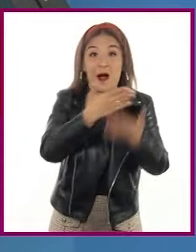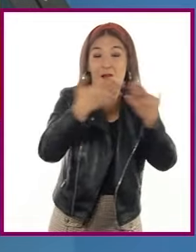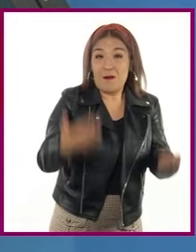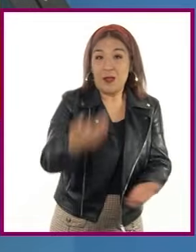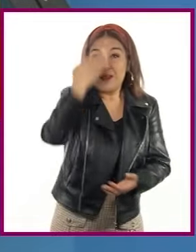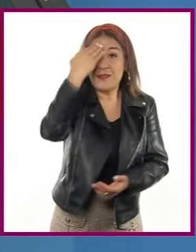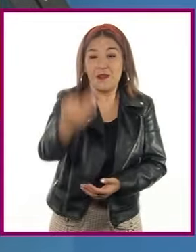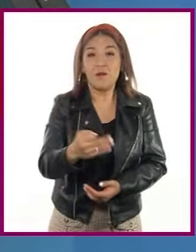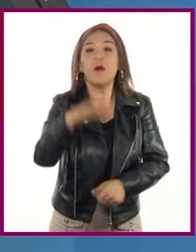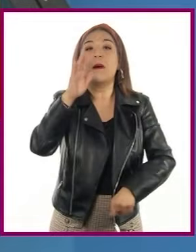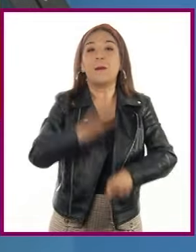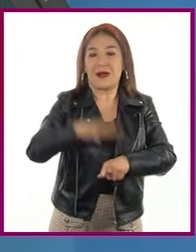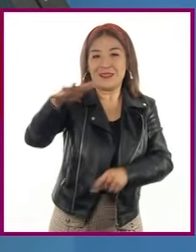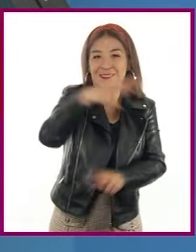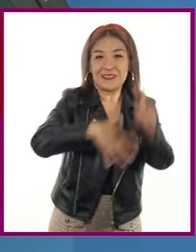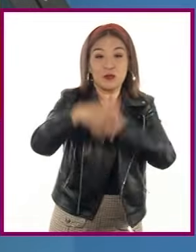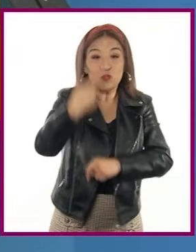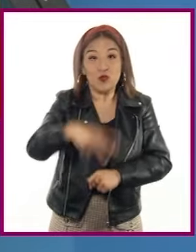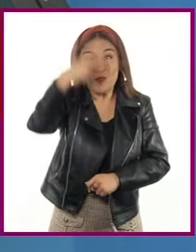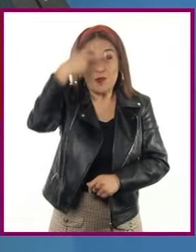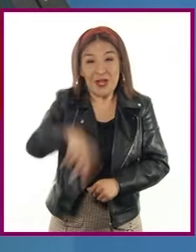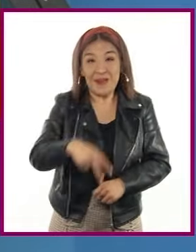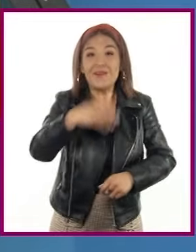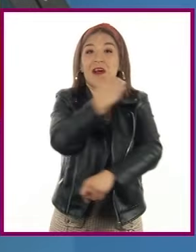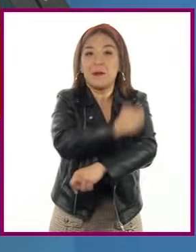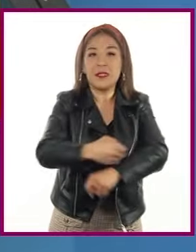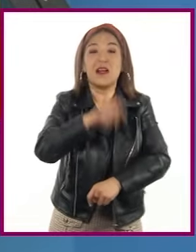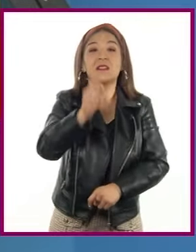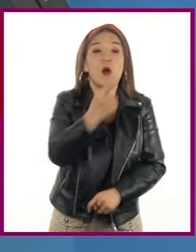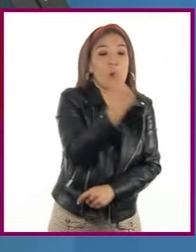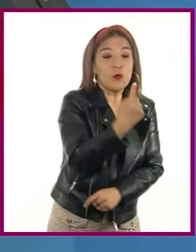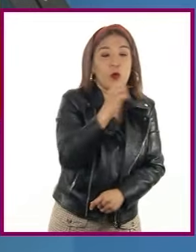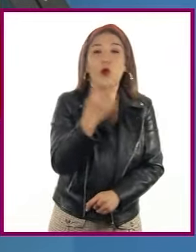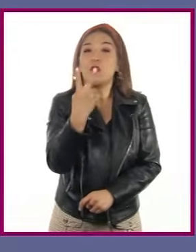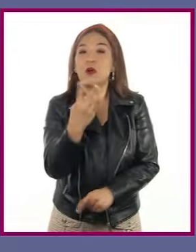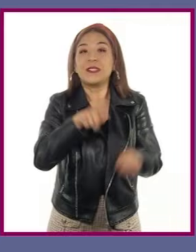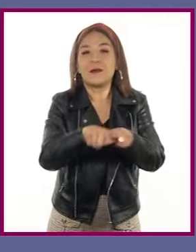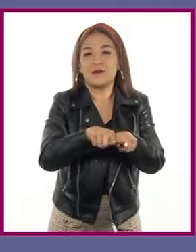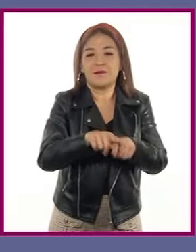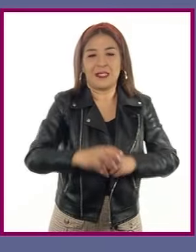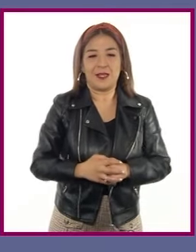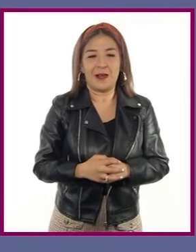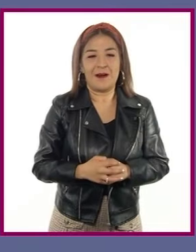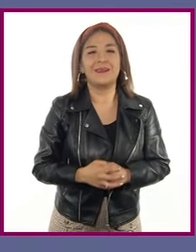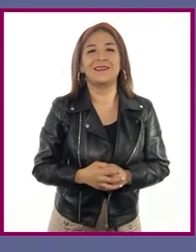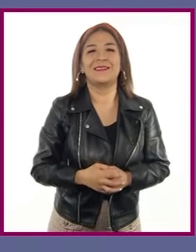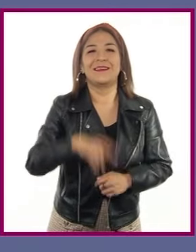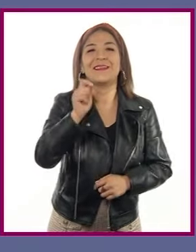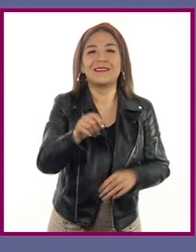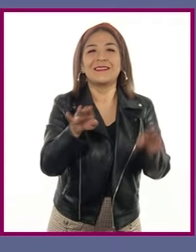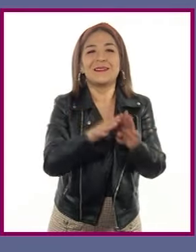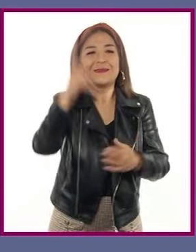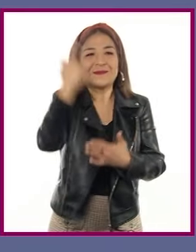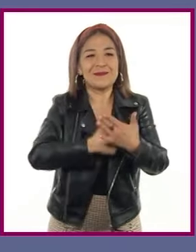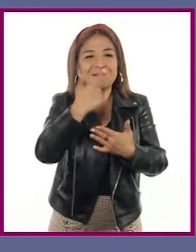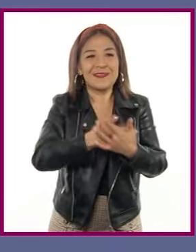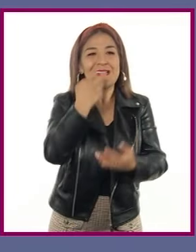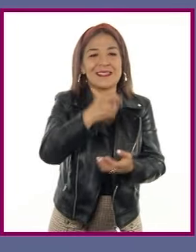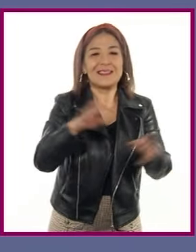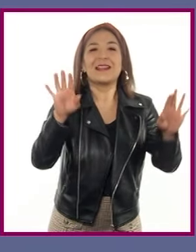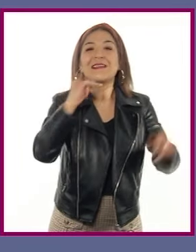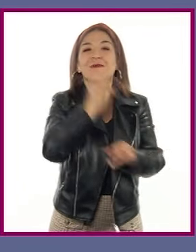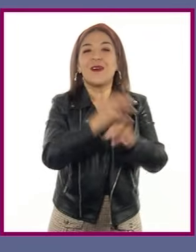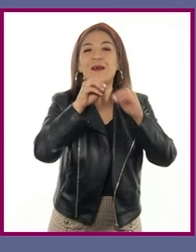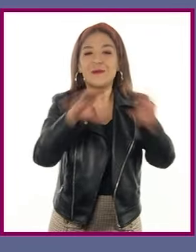mayoría de las familias mexicanas se componen de uno o dos hermanos por familia. Conocemos esto gracias a los datos que se